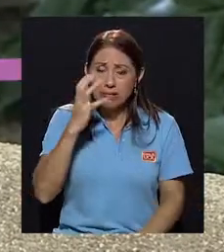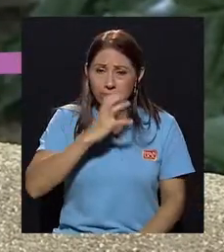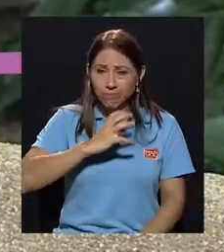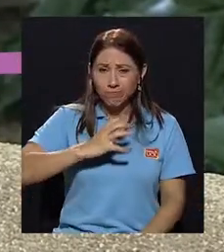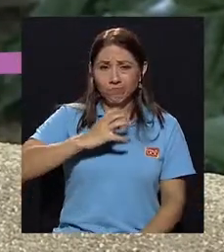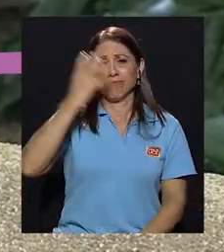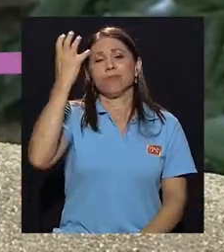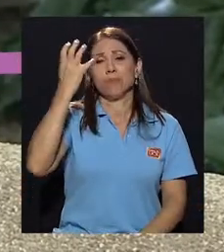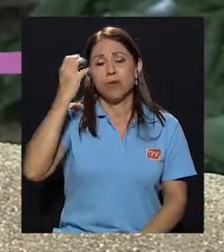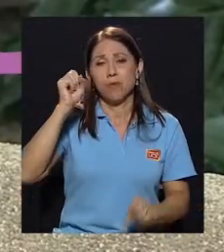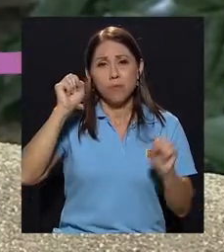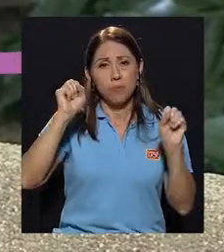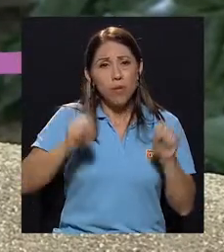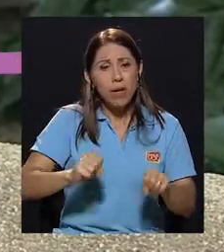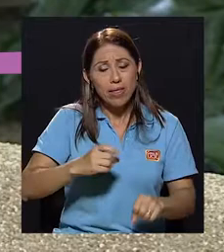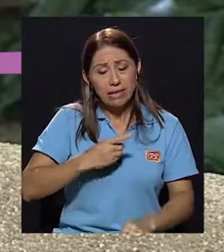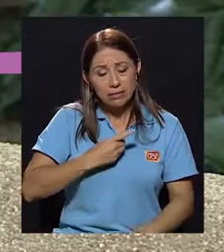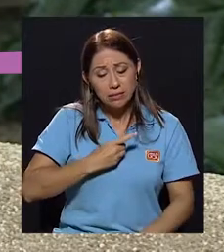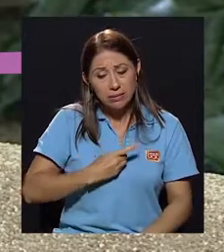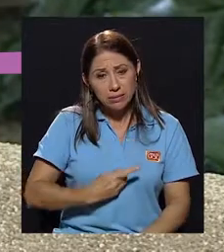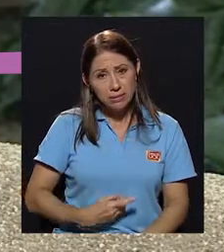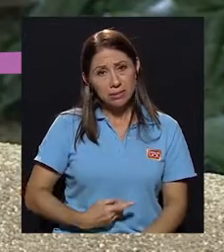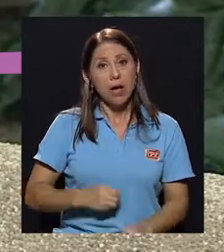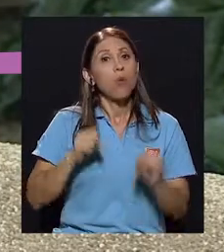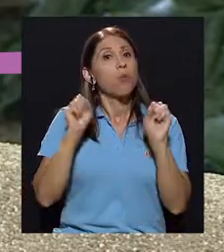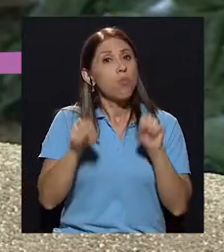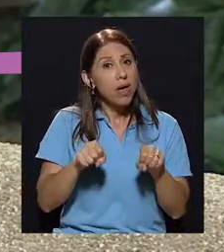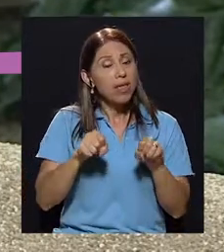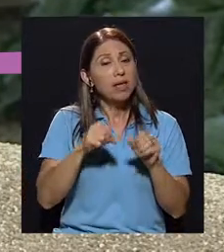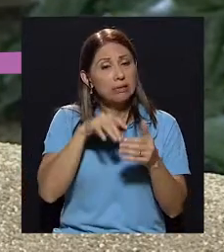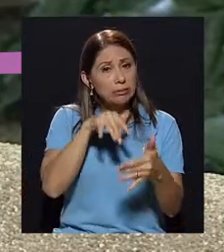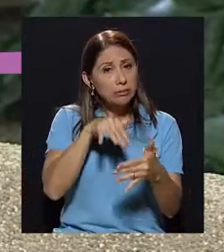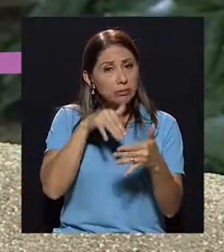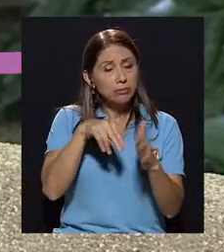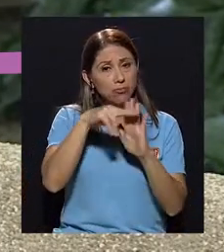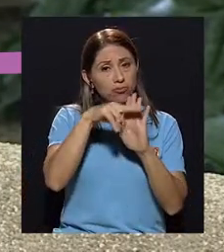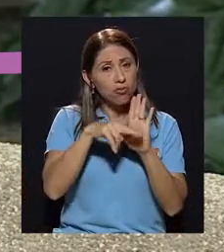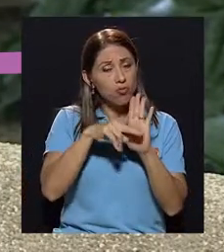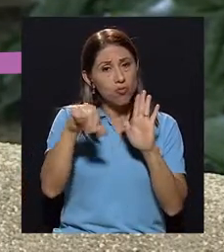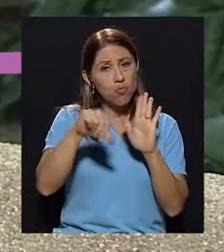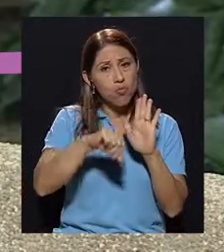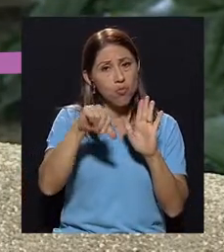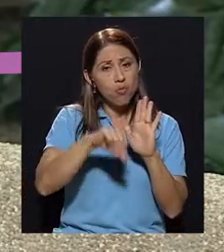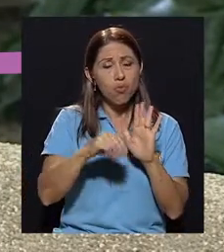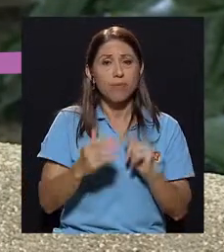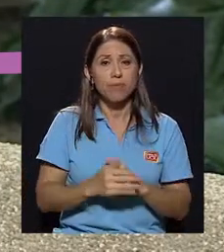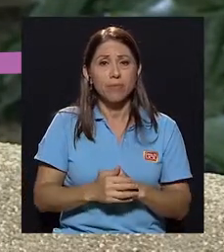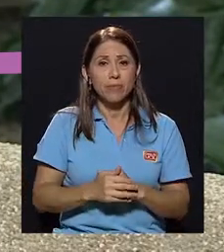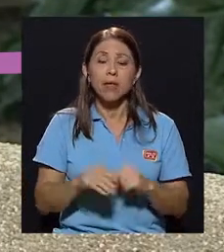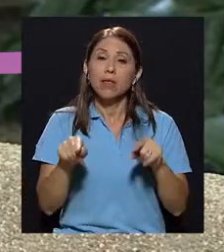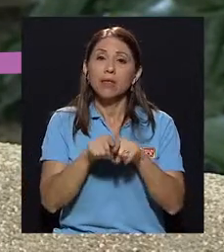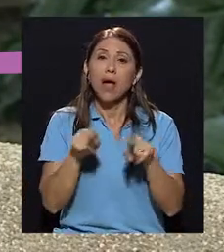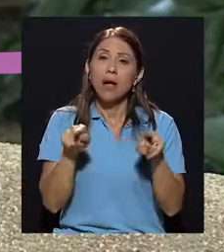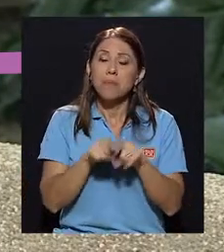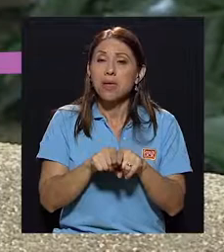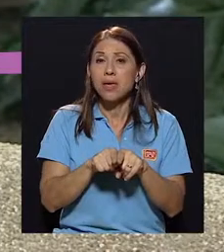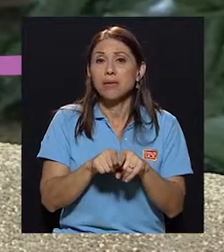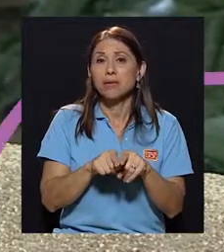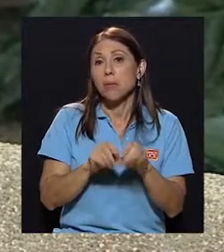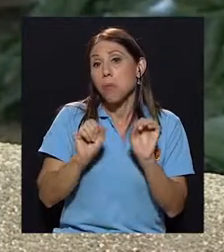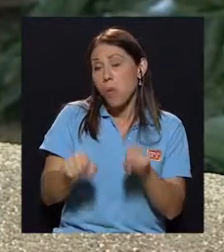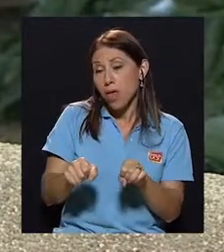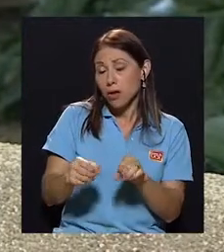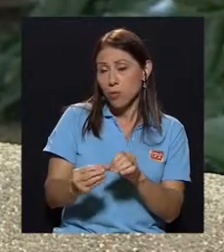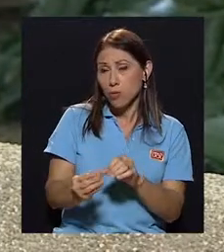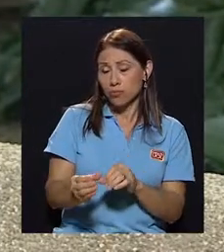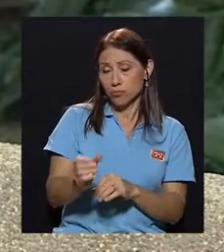pueden efectivamente deprimirse, bajar el rendimiento escolar, de repente también incluso tener amigos